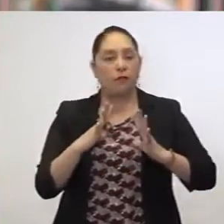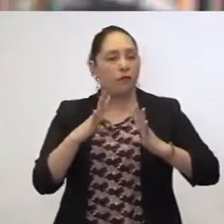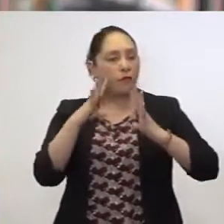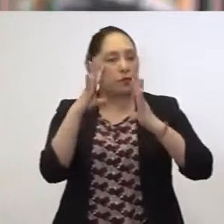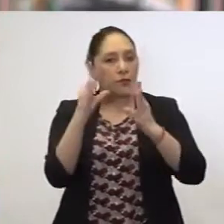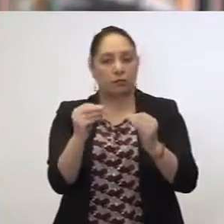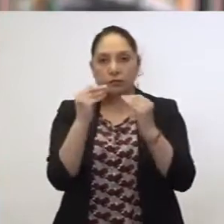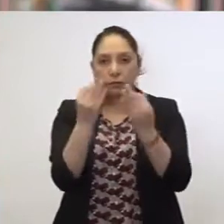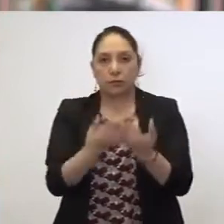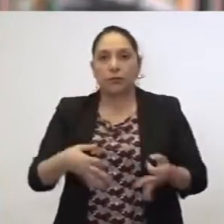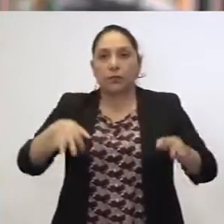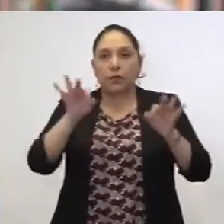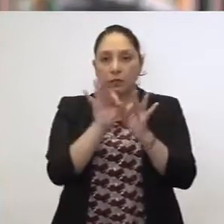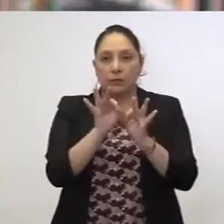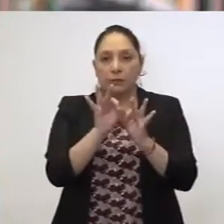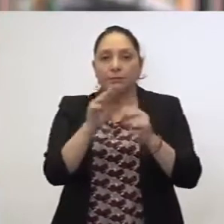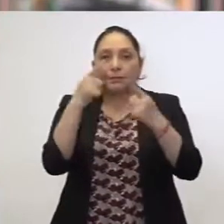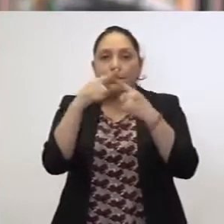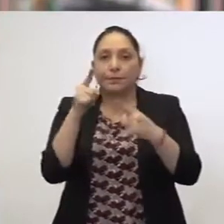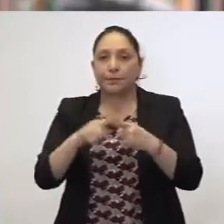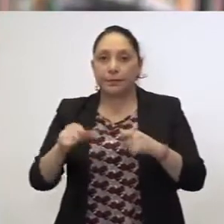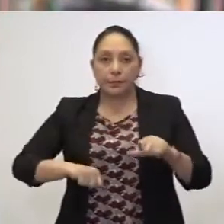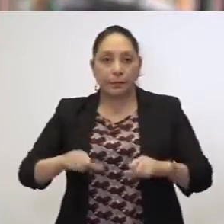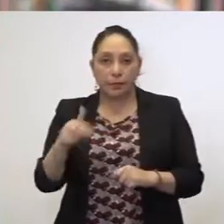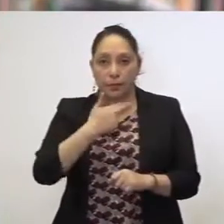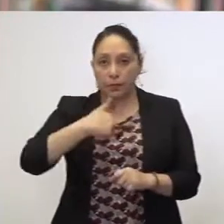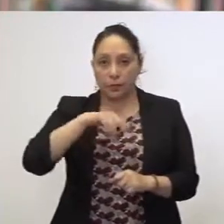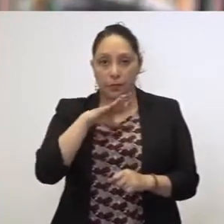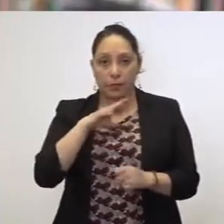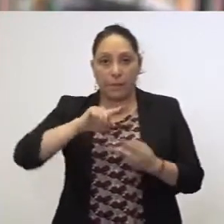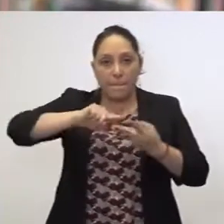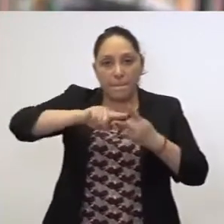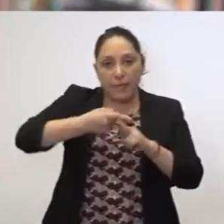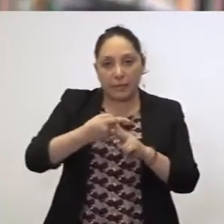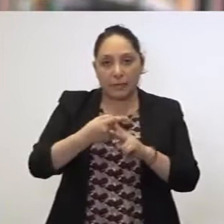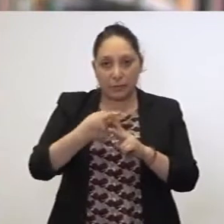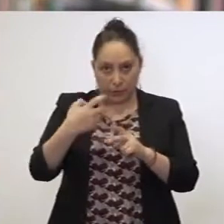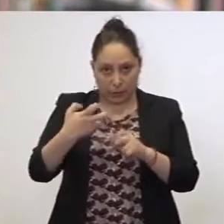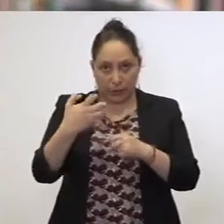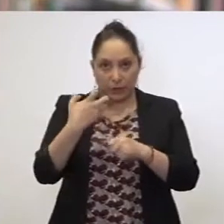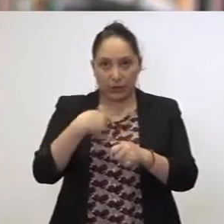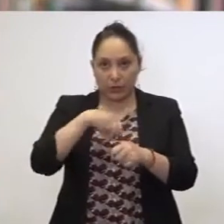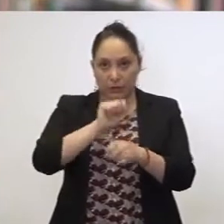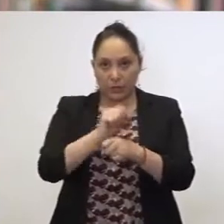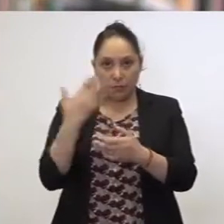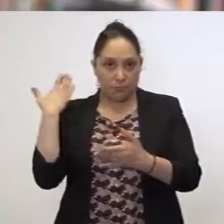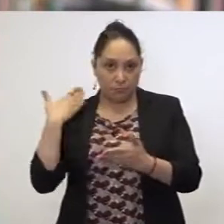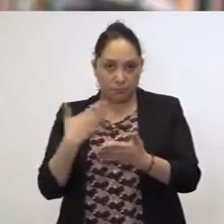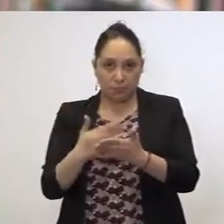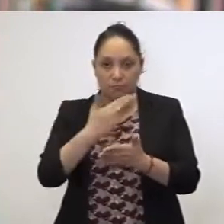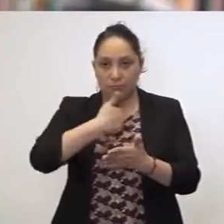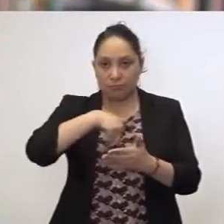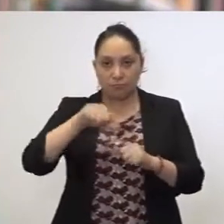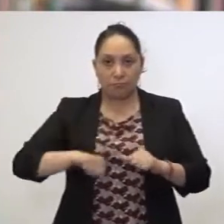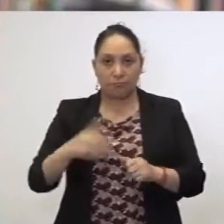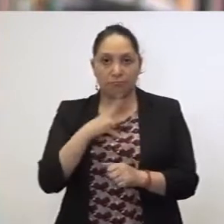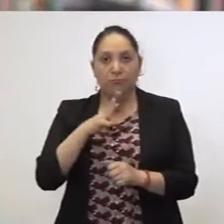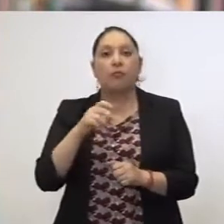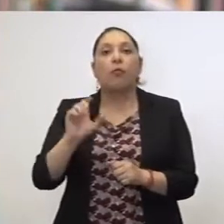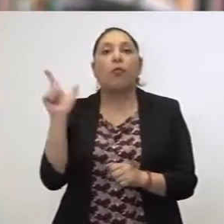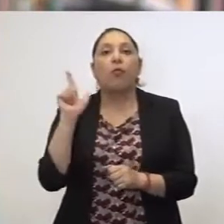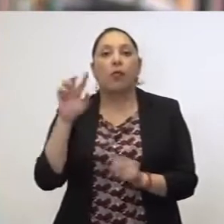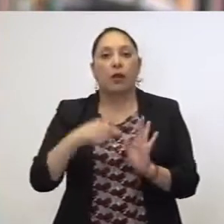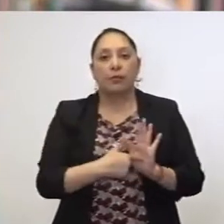fundamental, que las medidas que hemos tomado desde principios de esta semana esperamos se vean